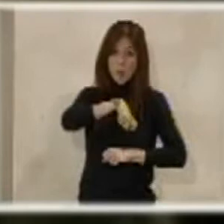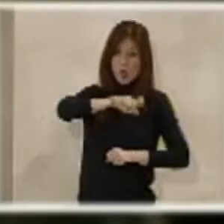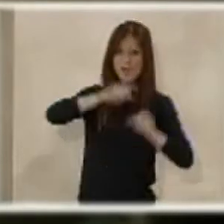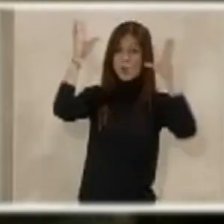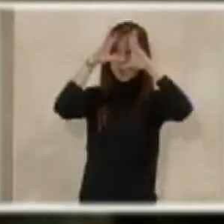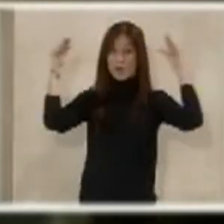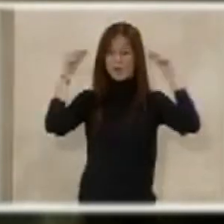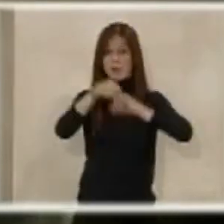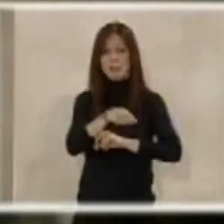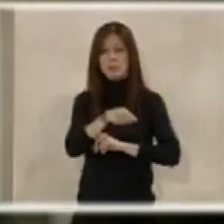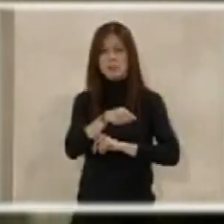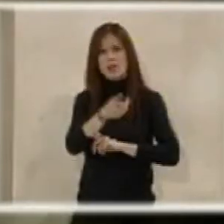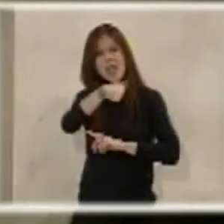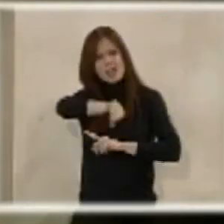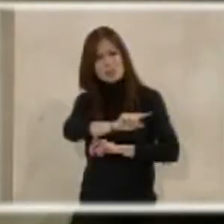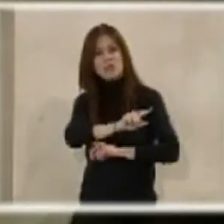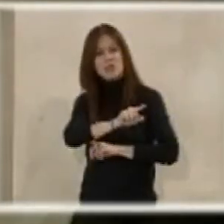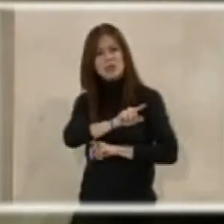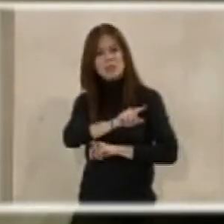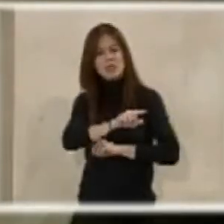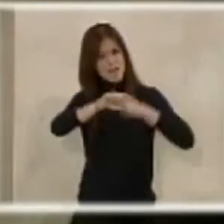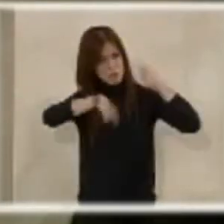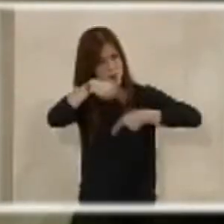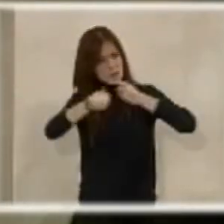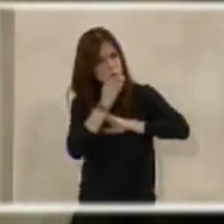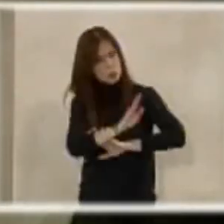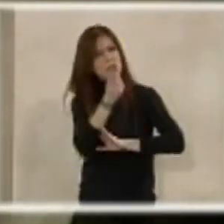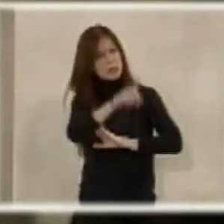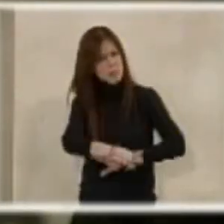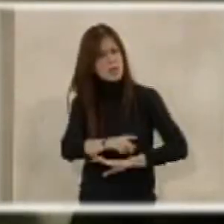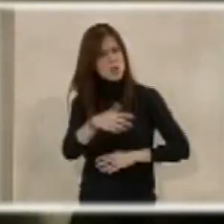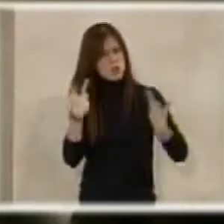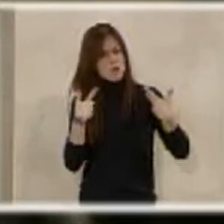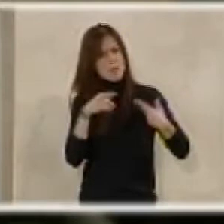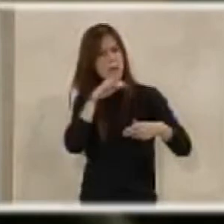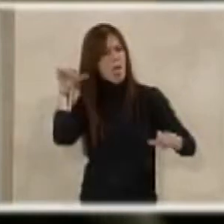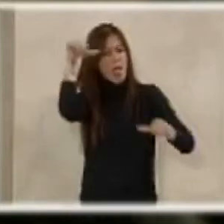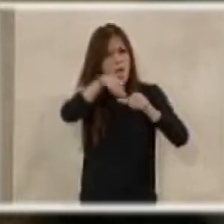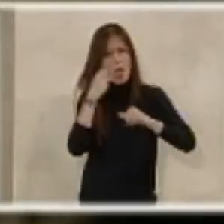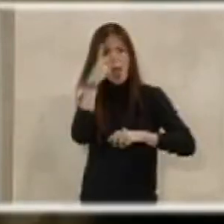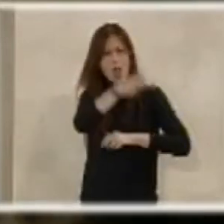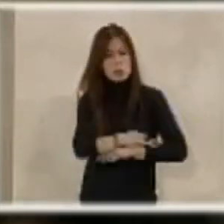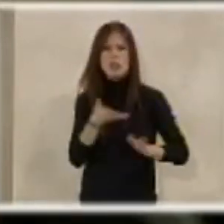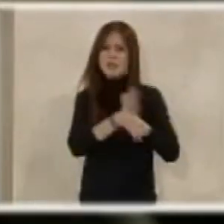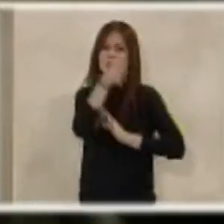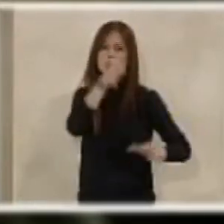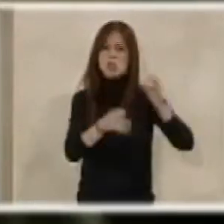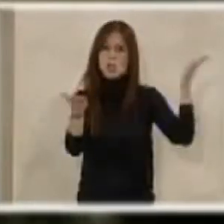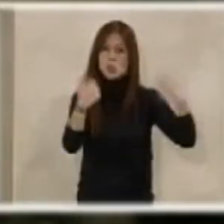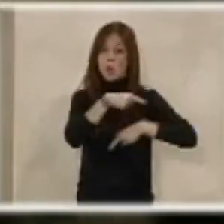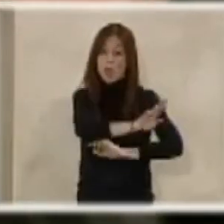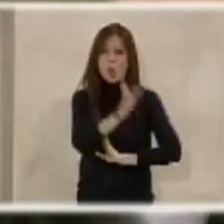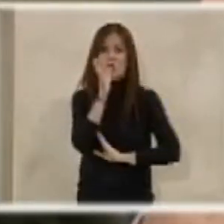policía y Guardia Civil, que están pasando, y esas familias lo están pasando muy mal durante muchos años, y creemos que es una injusticia.